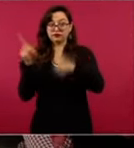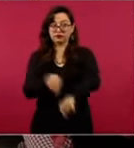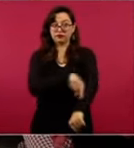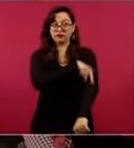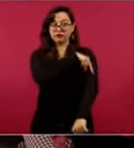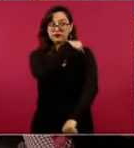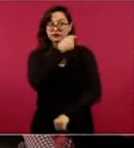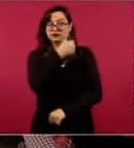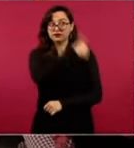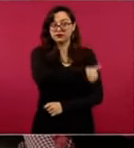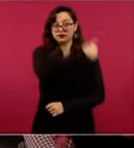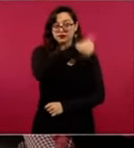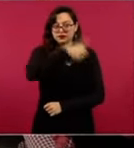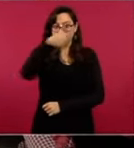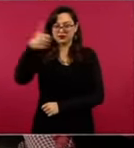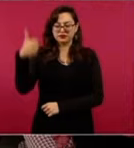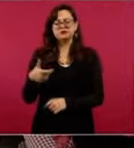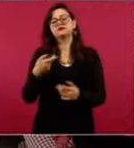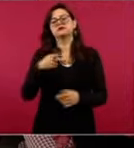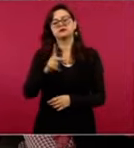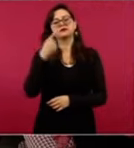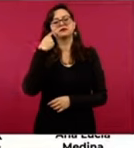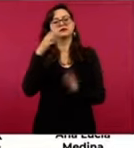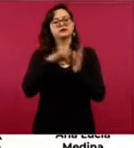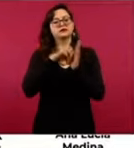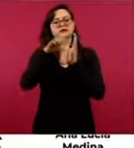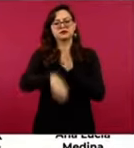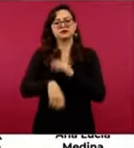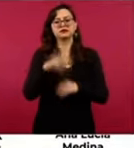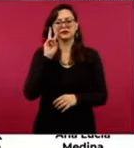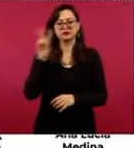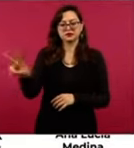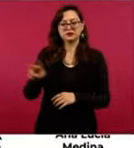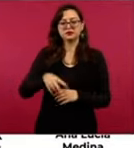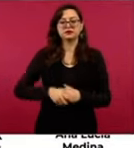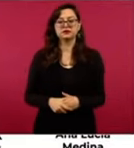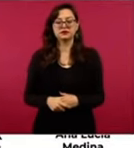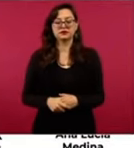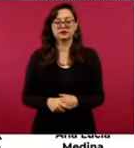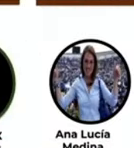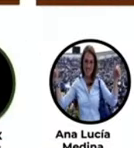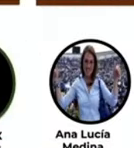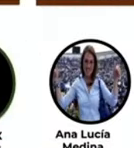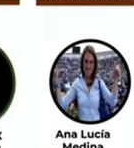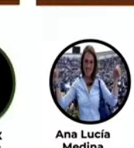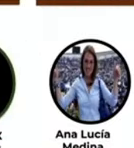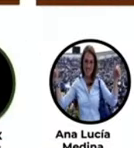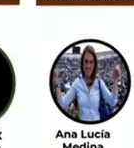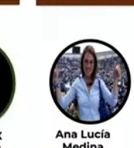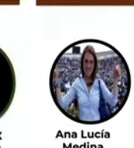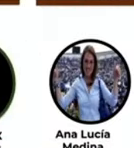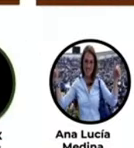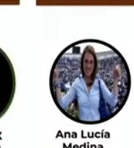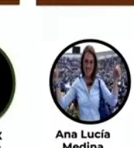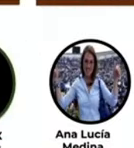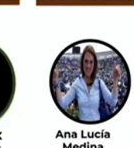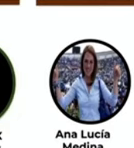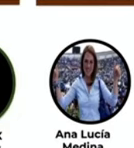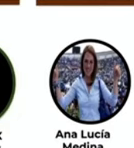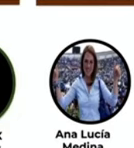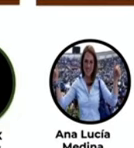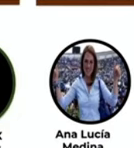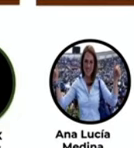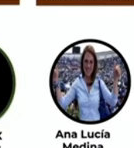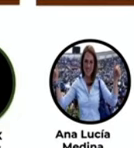tiempo porque… Pero Castañeda fue secretario de Relaciones Exteriores de Fox, fue el que le